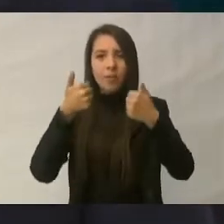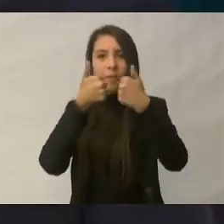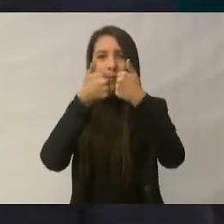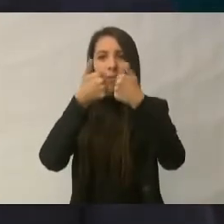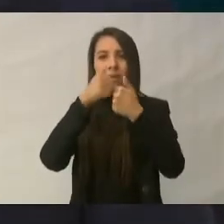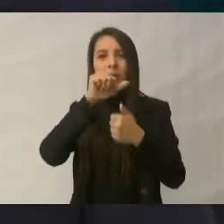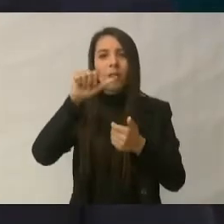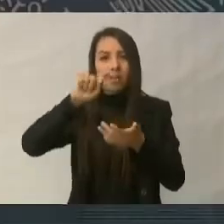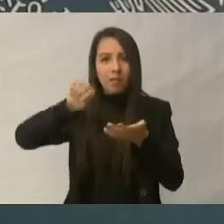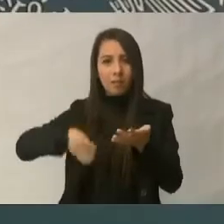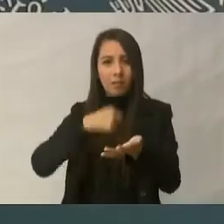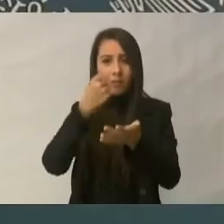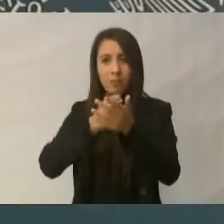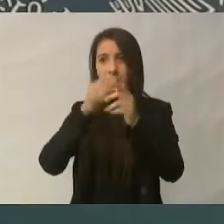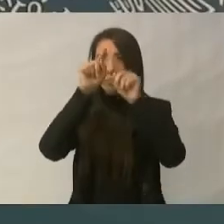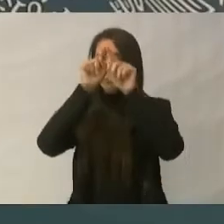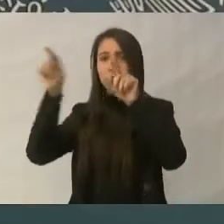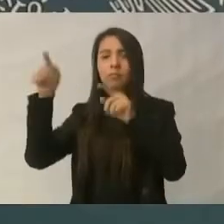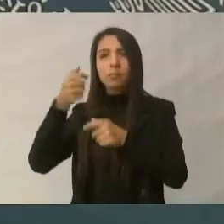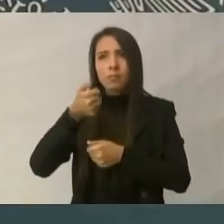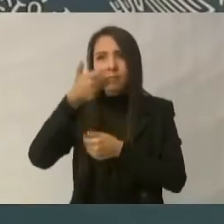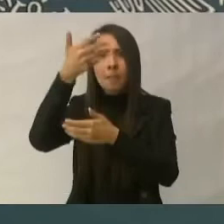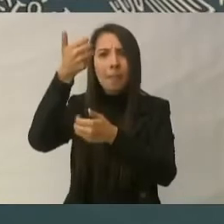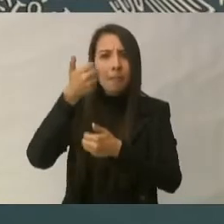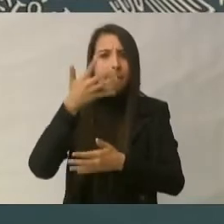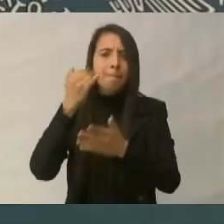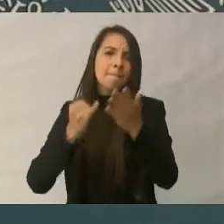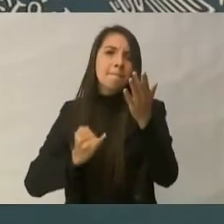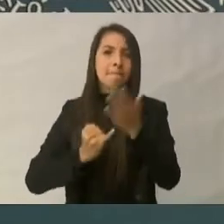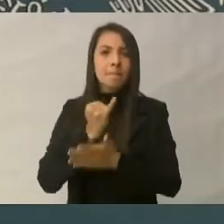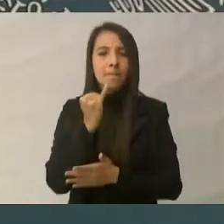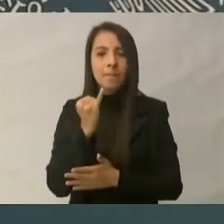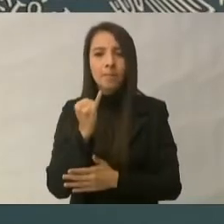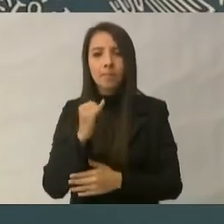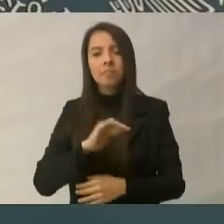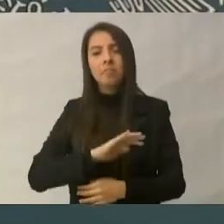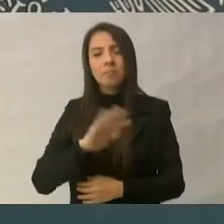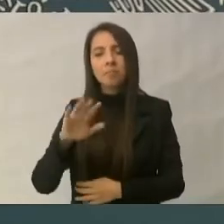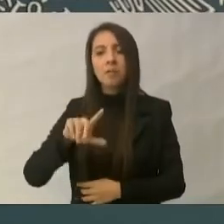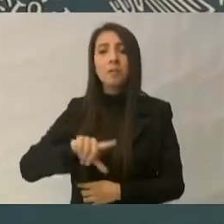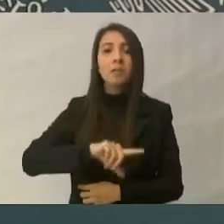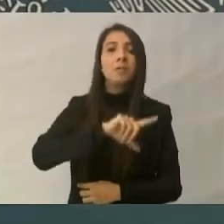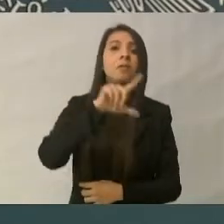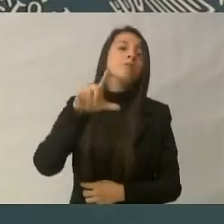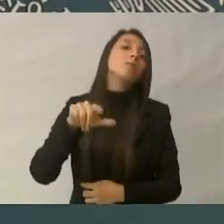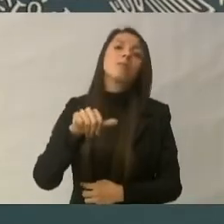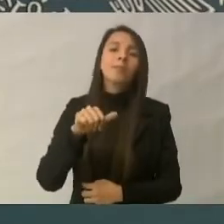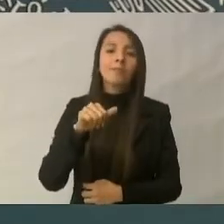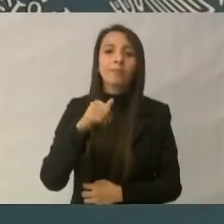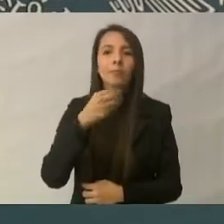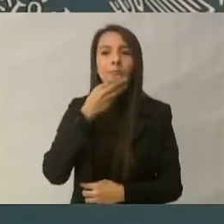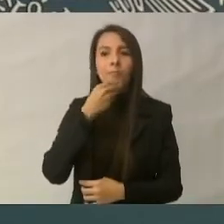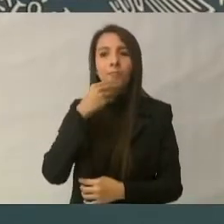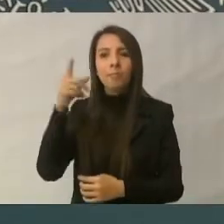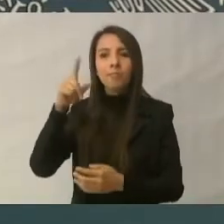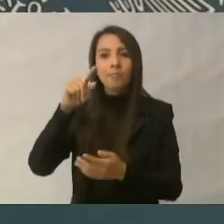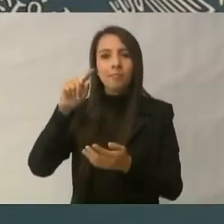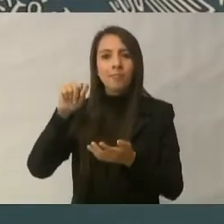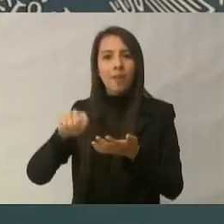y luego, como llegó a ser presidente un tamaulipeco,